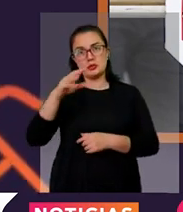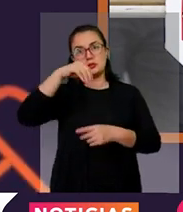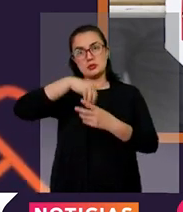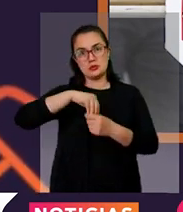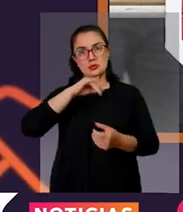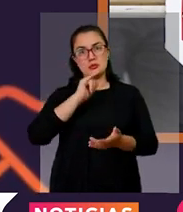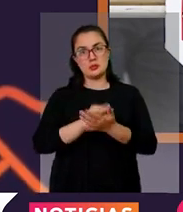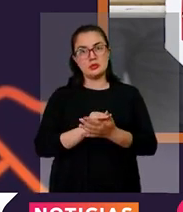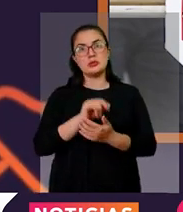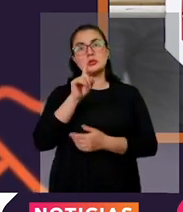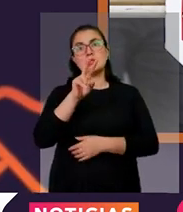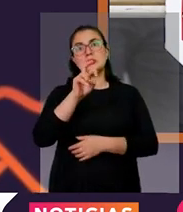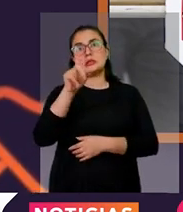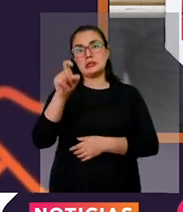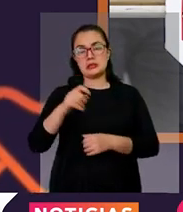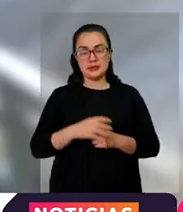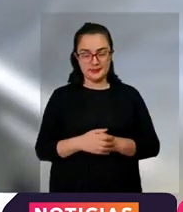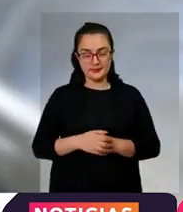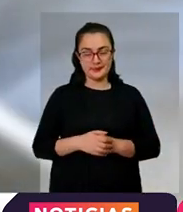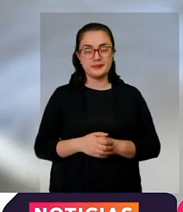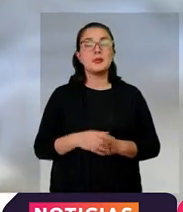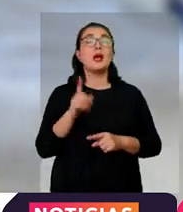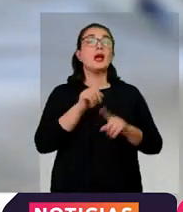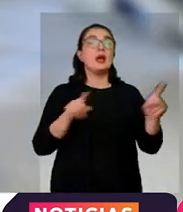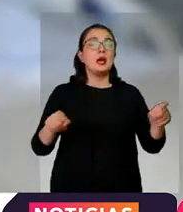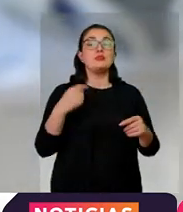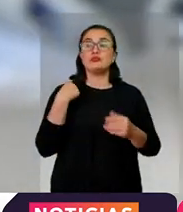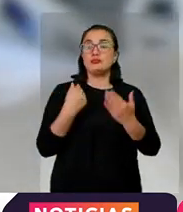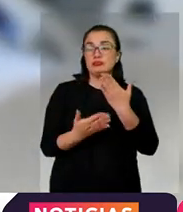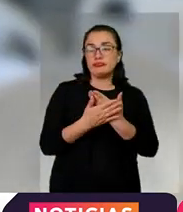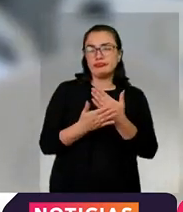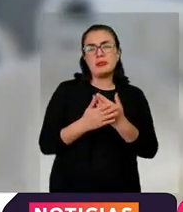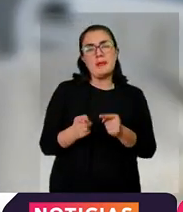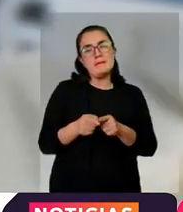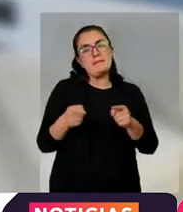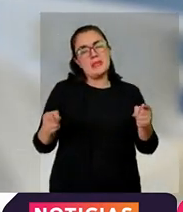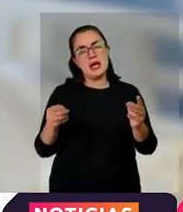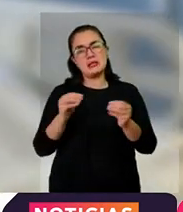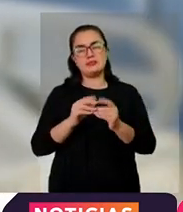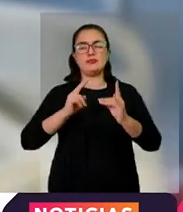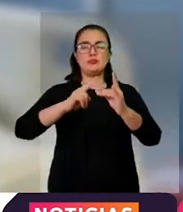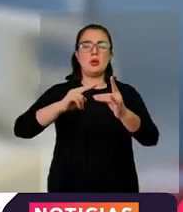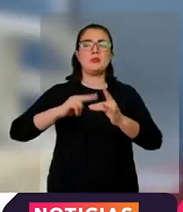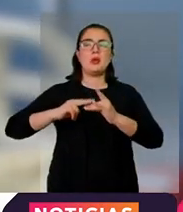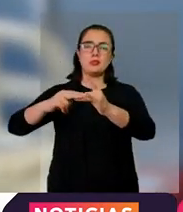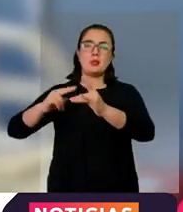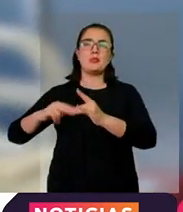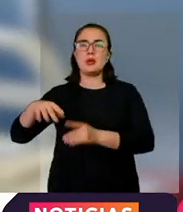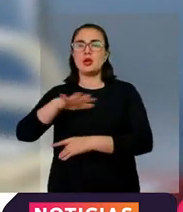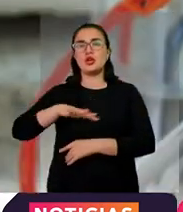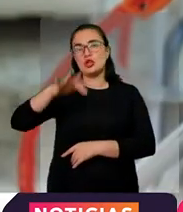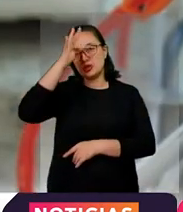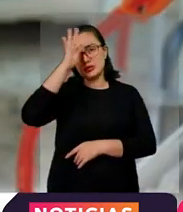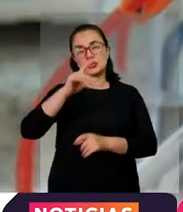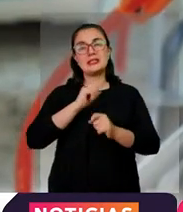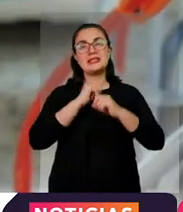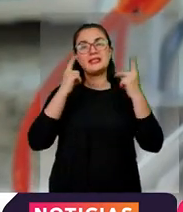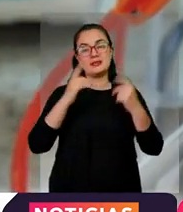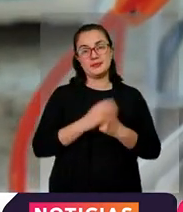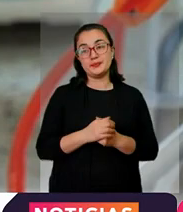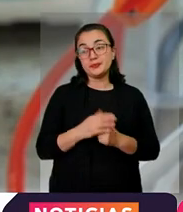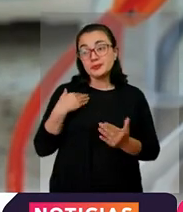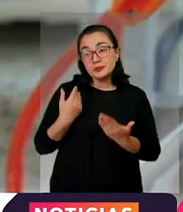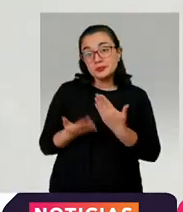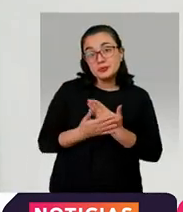camas libres. En las últimas horas se hizo una ampliación de unidades de cuidado intensivo en el hospital de Engativa. En las últimas horas el Ministerio de